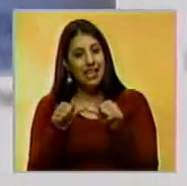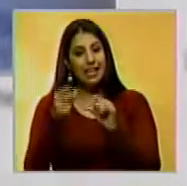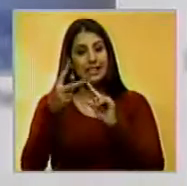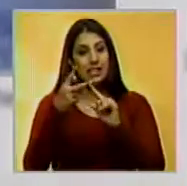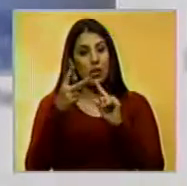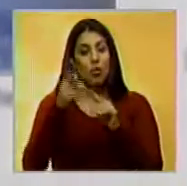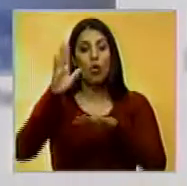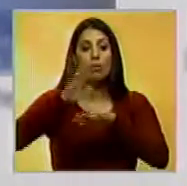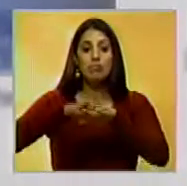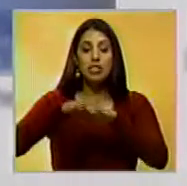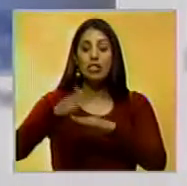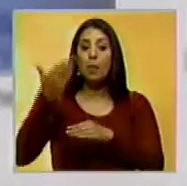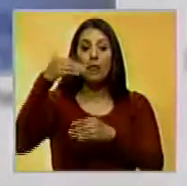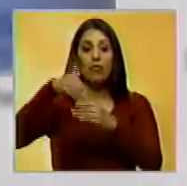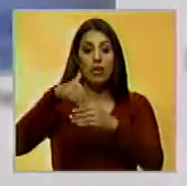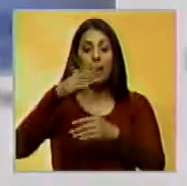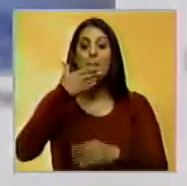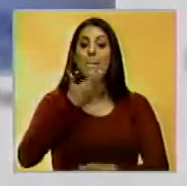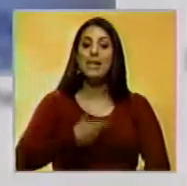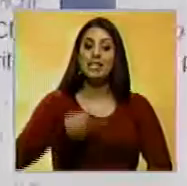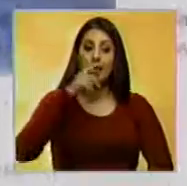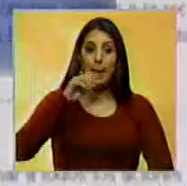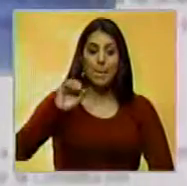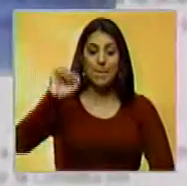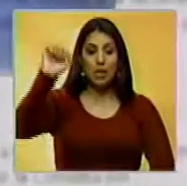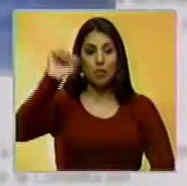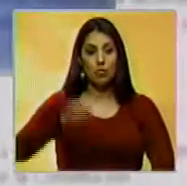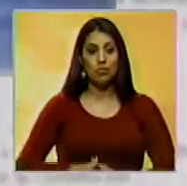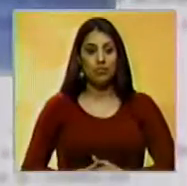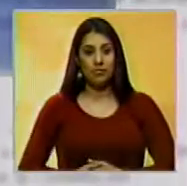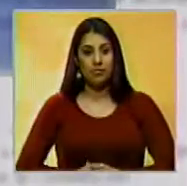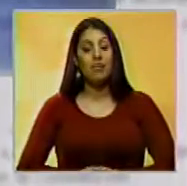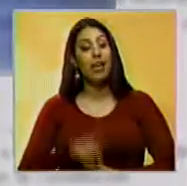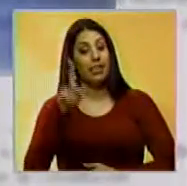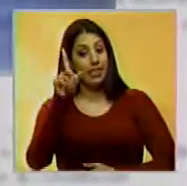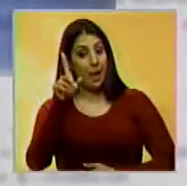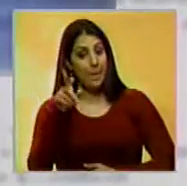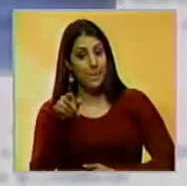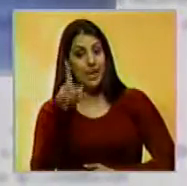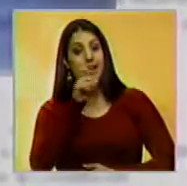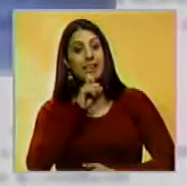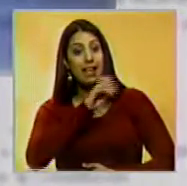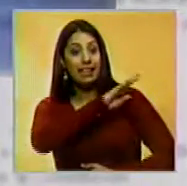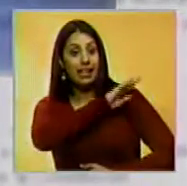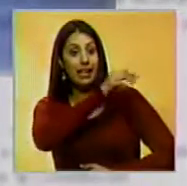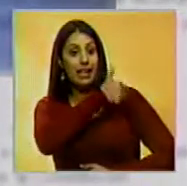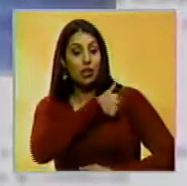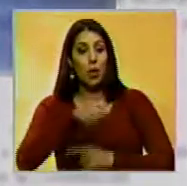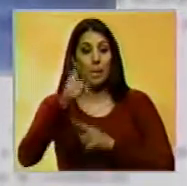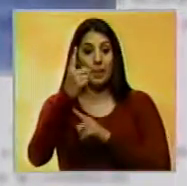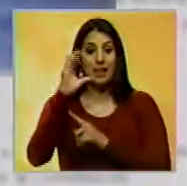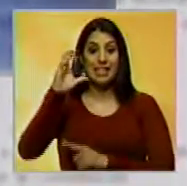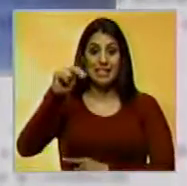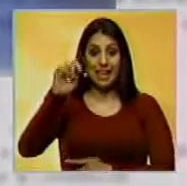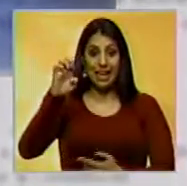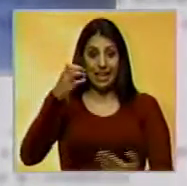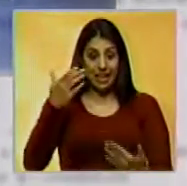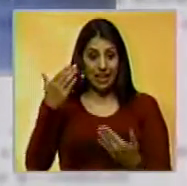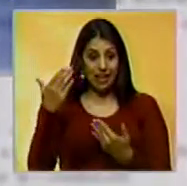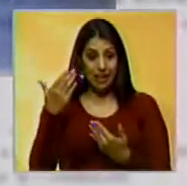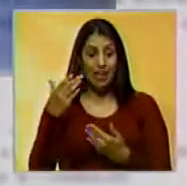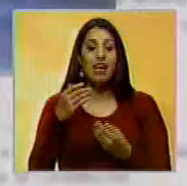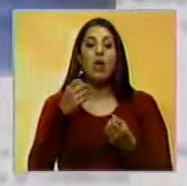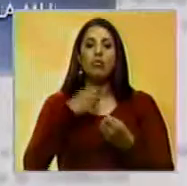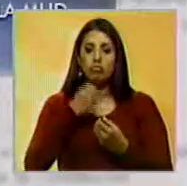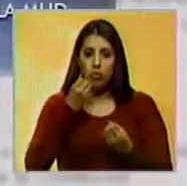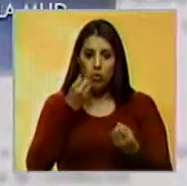fase para convocar el referendo al presidente de la República, Nicolás Maduro. También el rector principal del Poder Electoral, Luis Emilio Rondón,